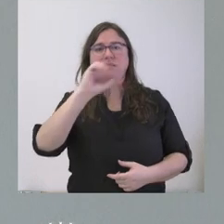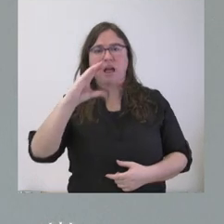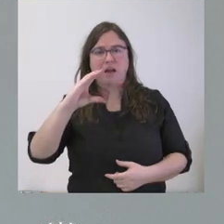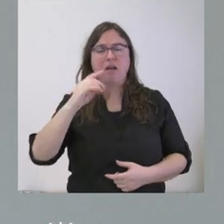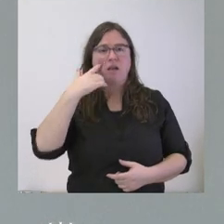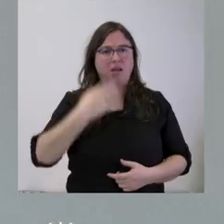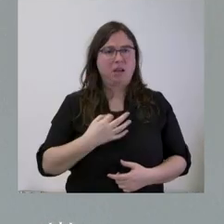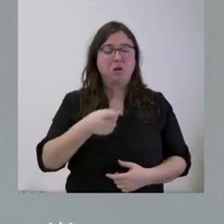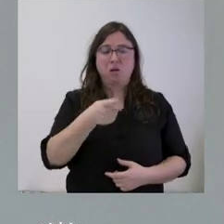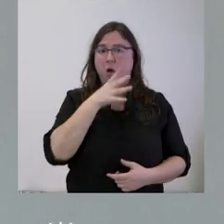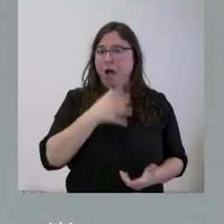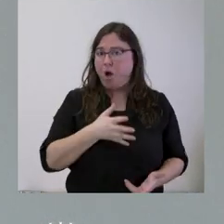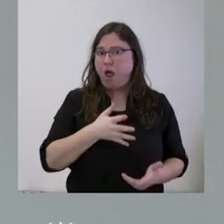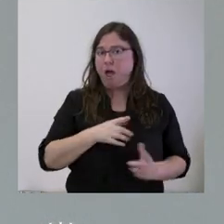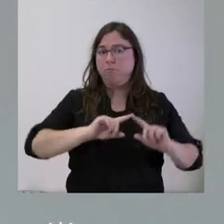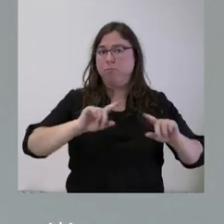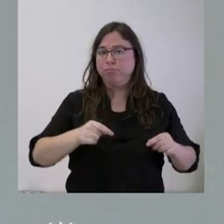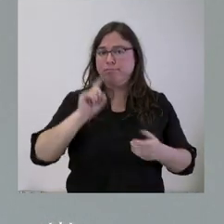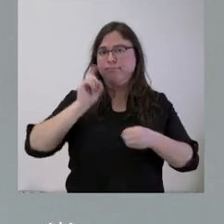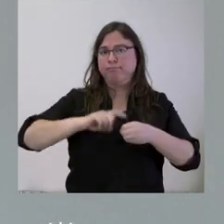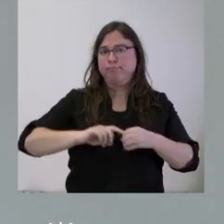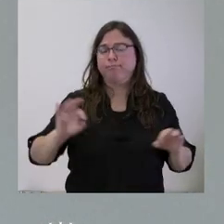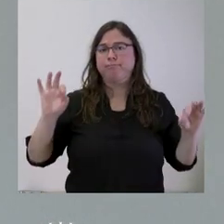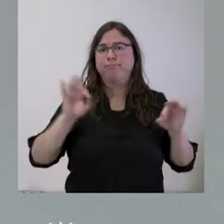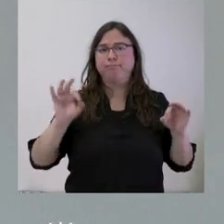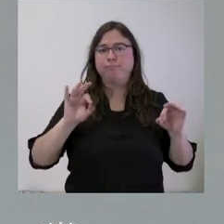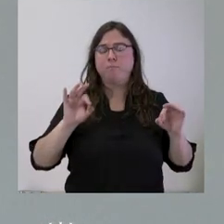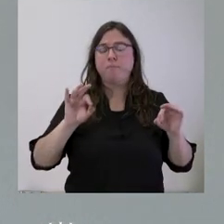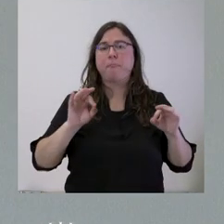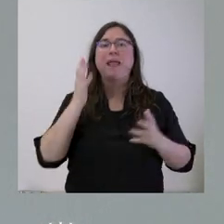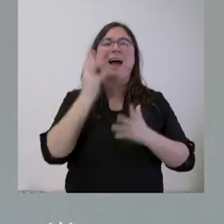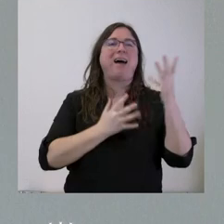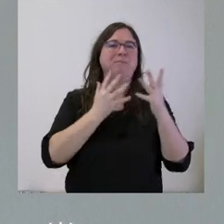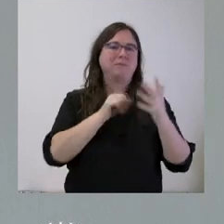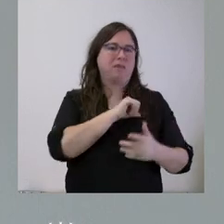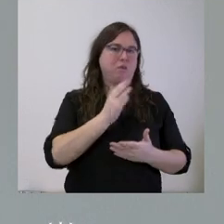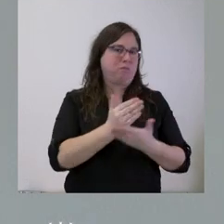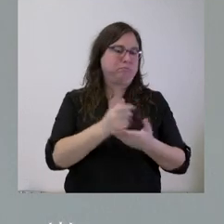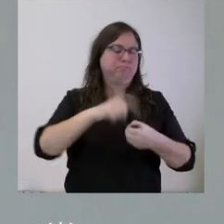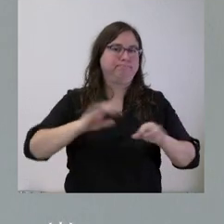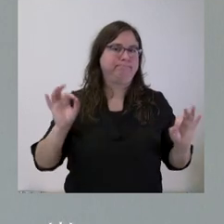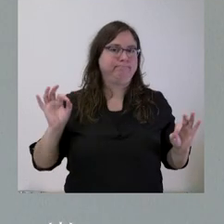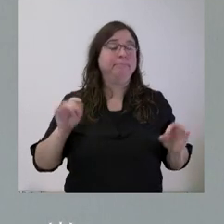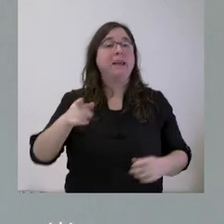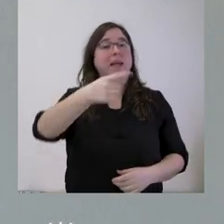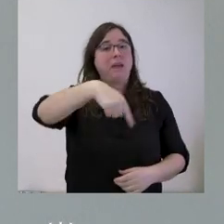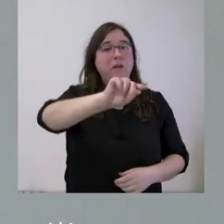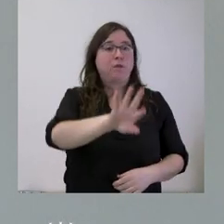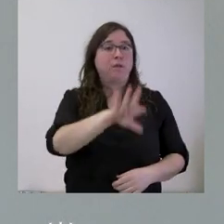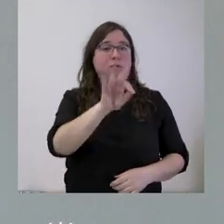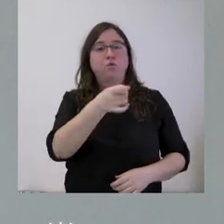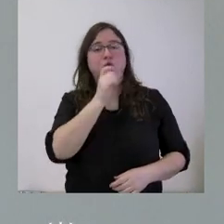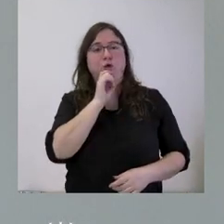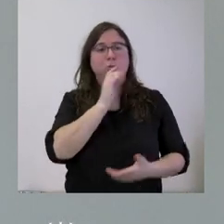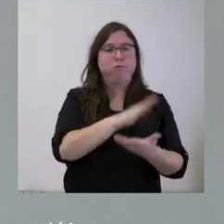actualmente sin que en ese acuerdo participe la Administración autonómica. Y son ellos los que deciden cómo arbitrar estos